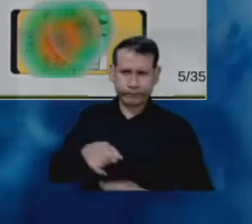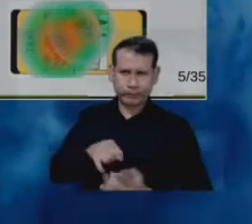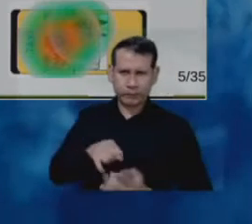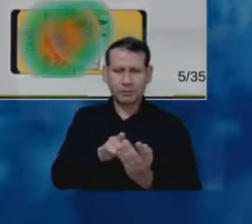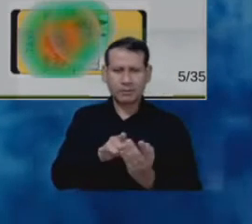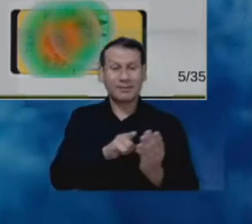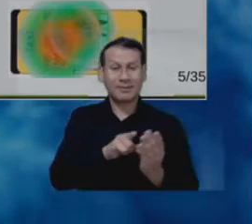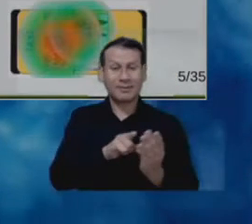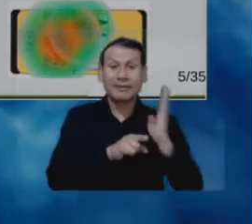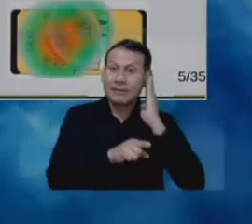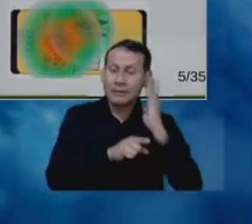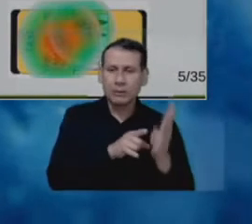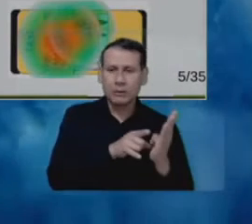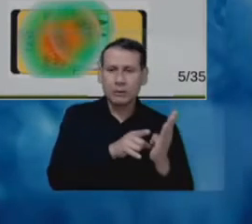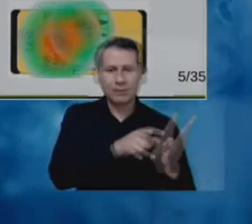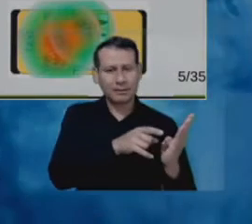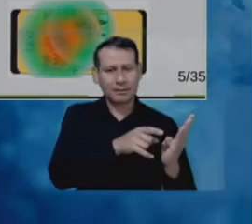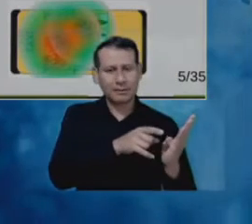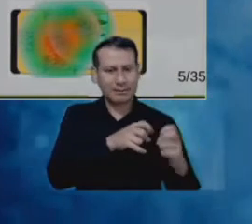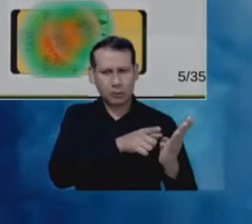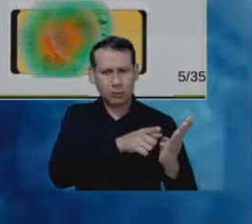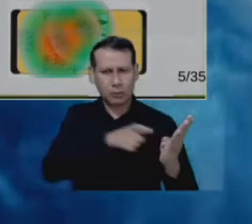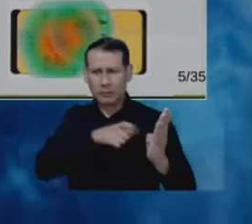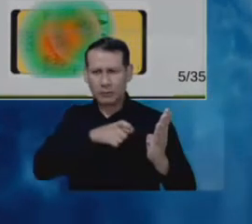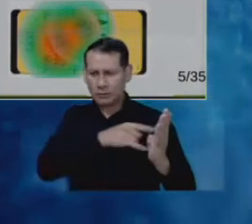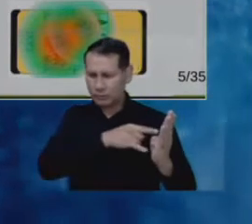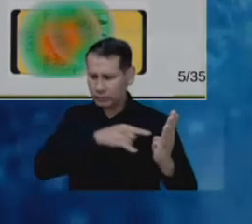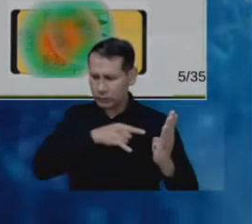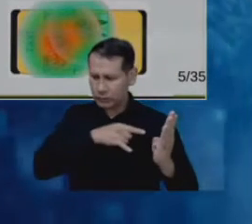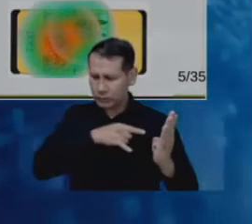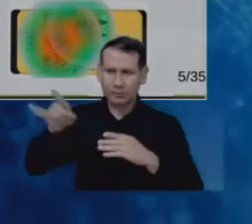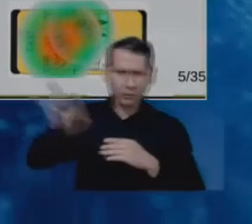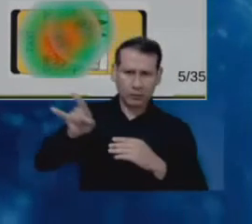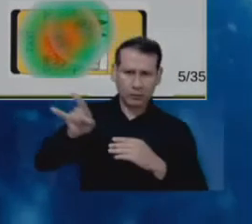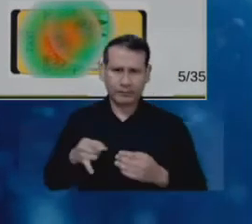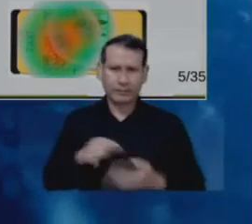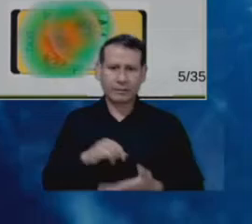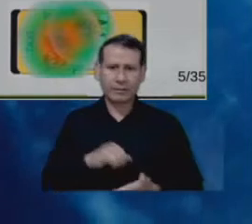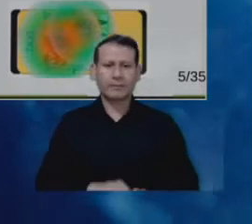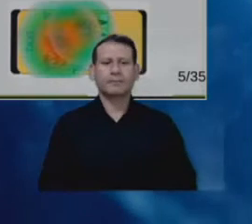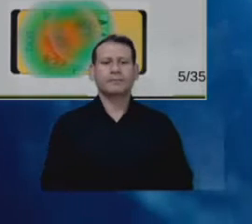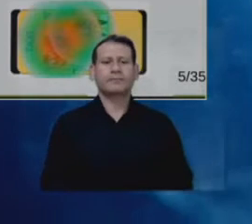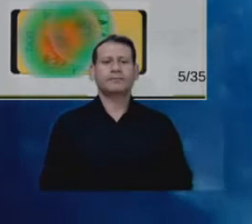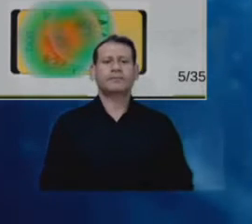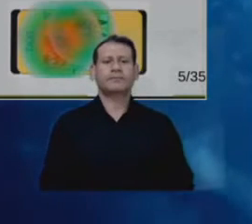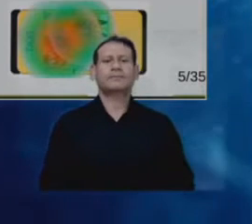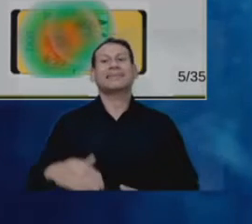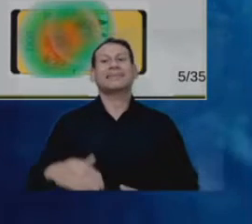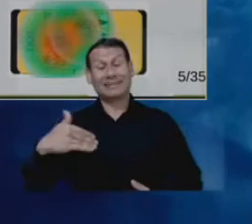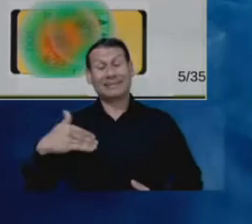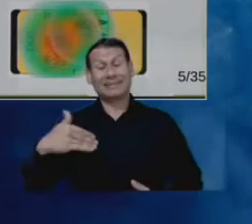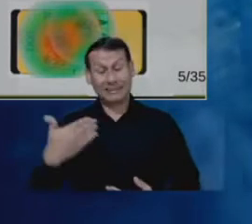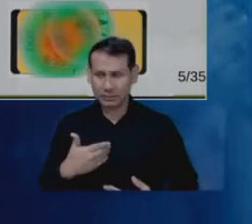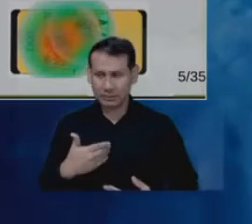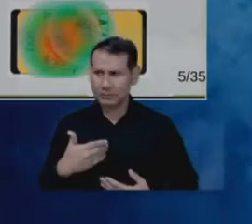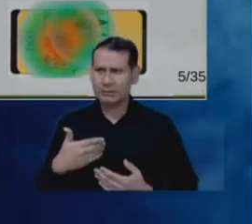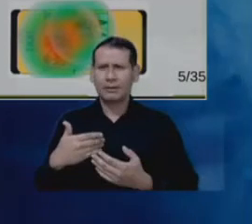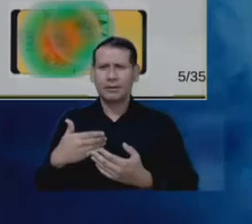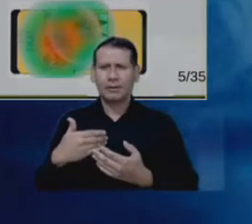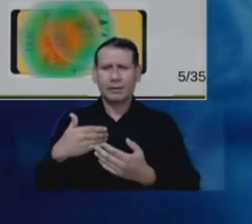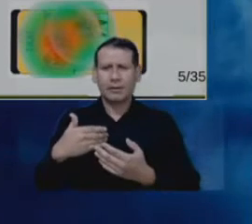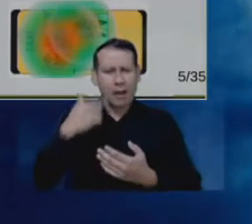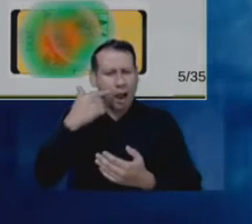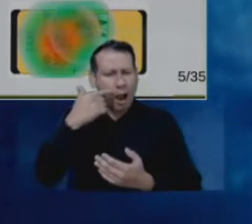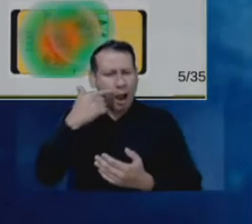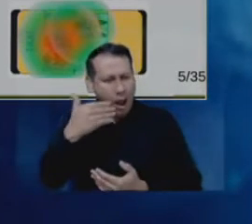con gran nivel de detalle. Esta información posteriormente se utiliza para realizar simulación térmica que permite estimar el incremento